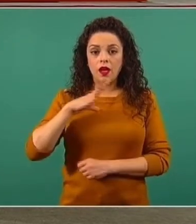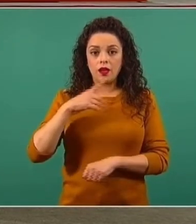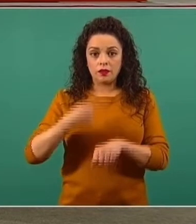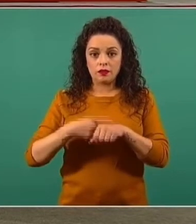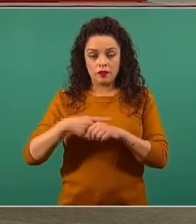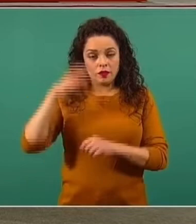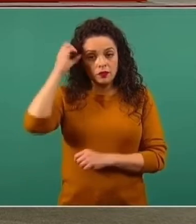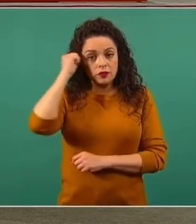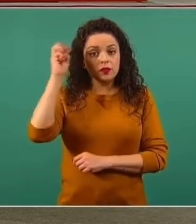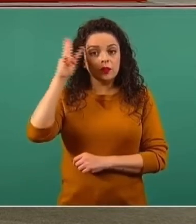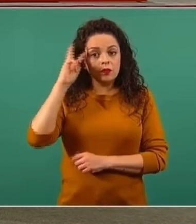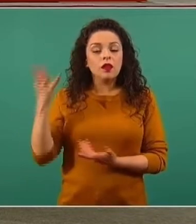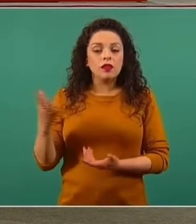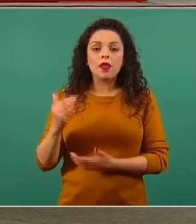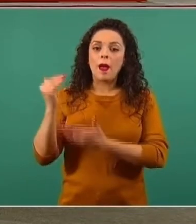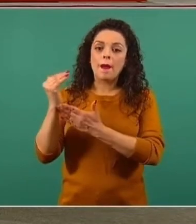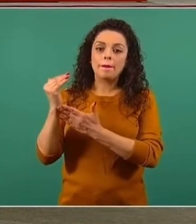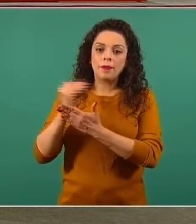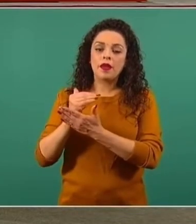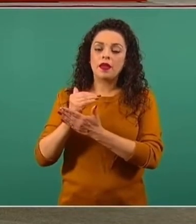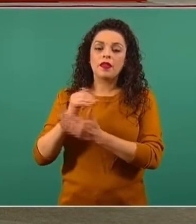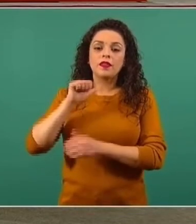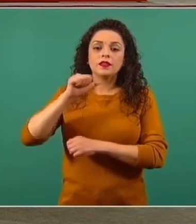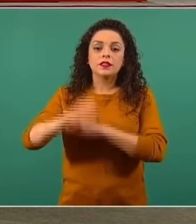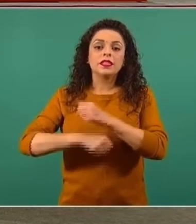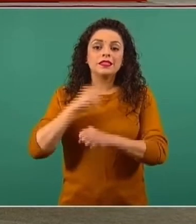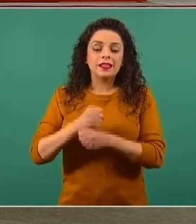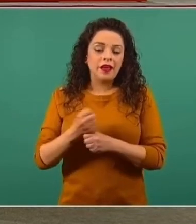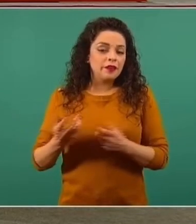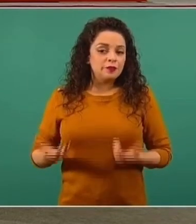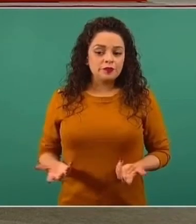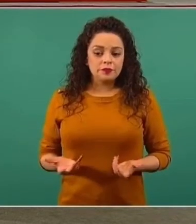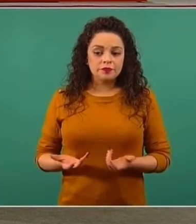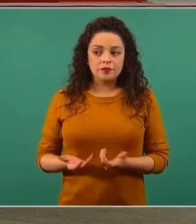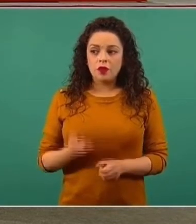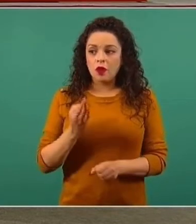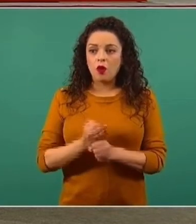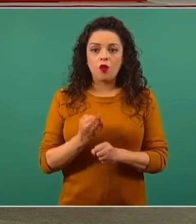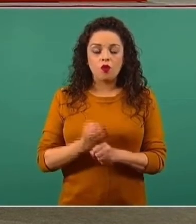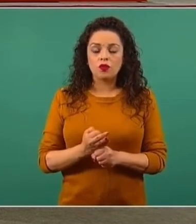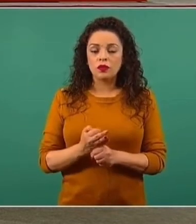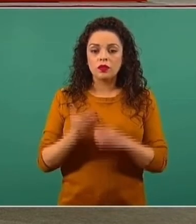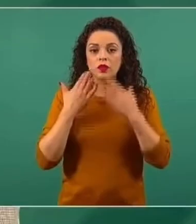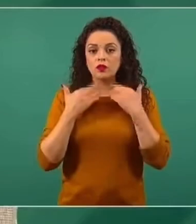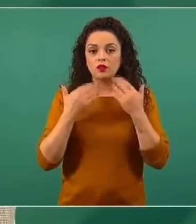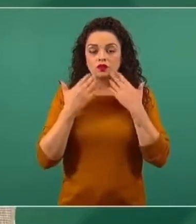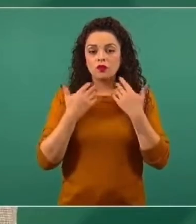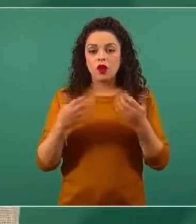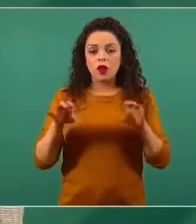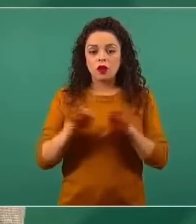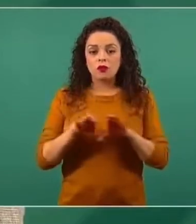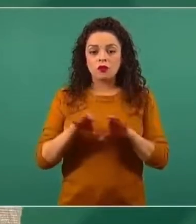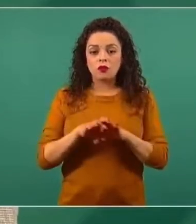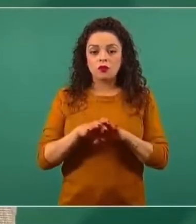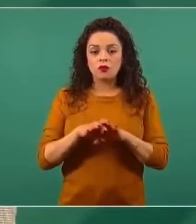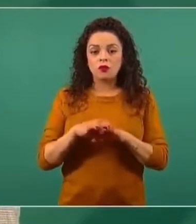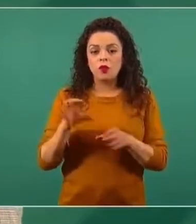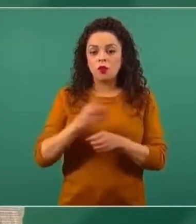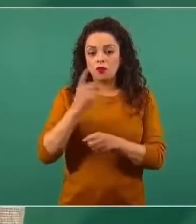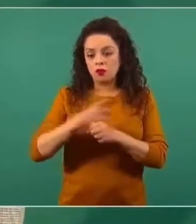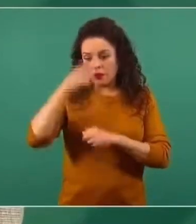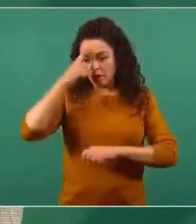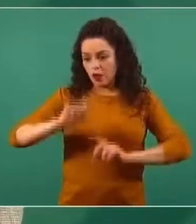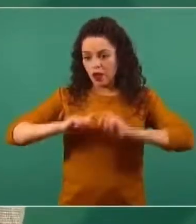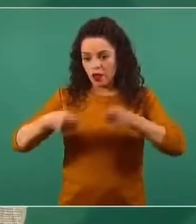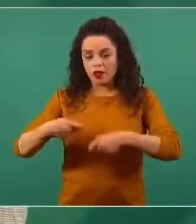específicamente menores de 16 años, y en este momento no estaría la posibilidad de vacunarles, porque las vacunas,